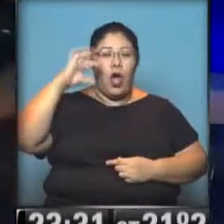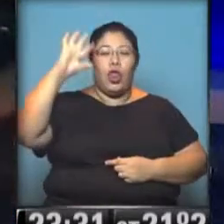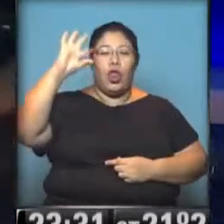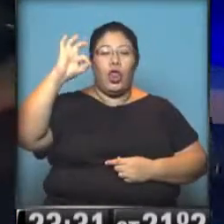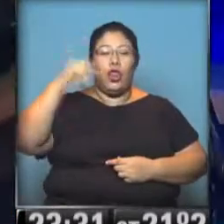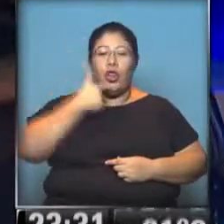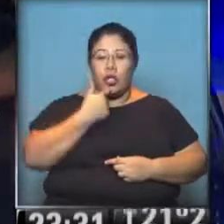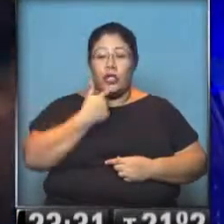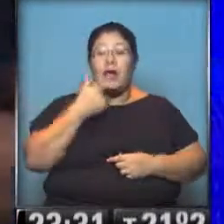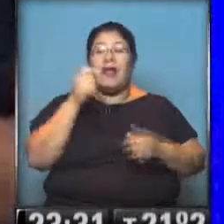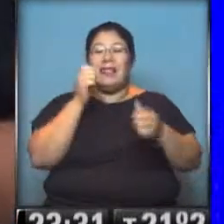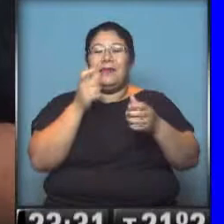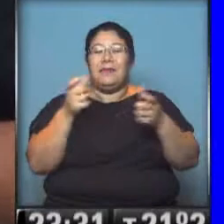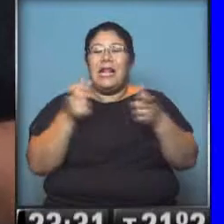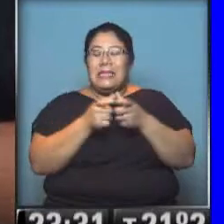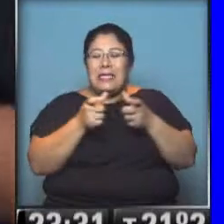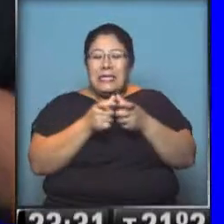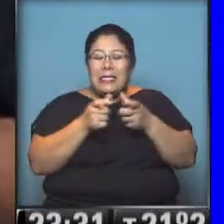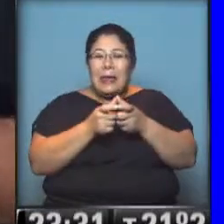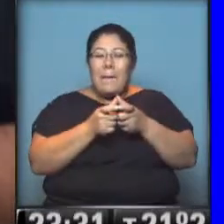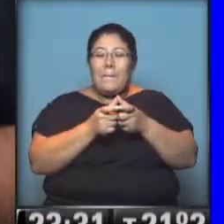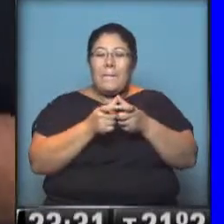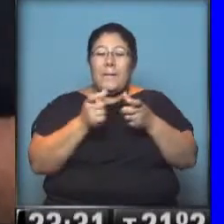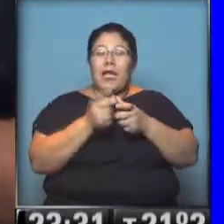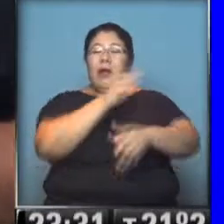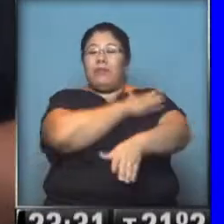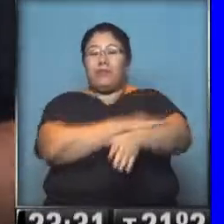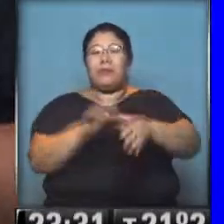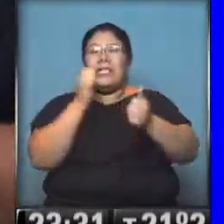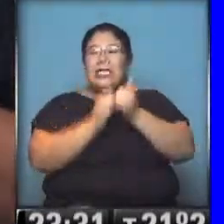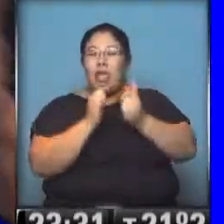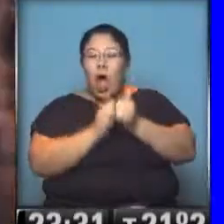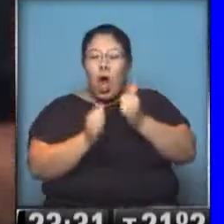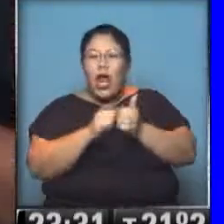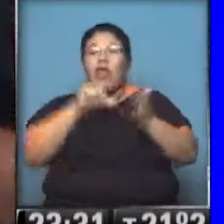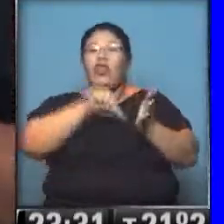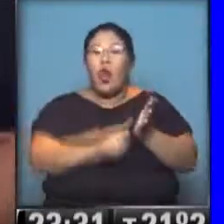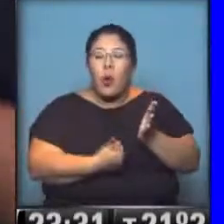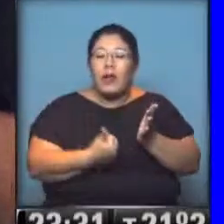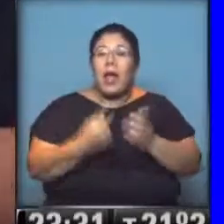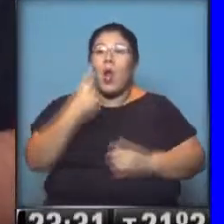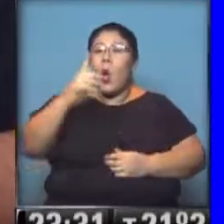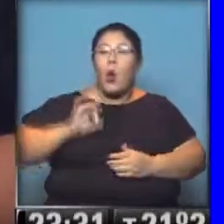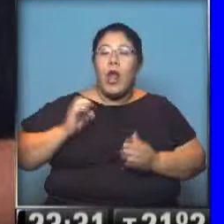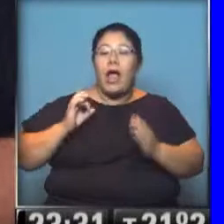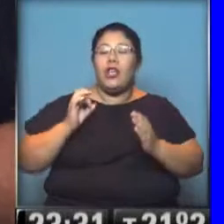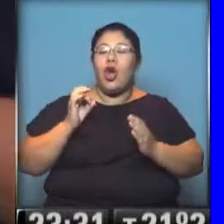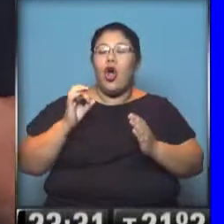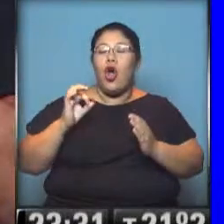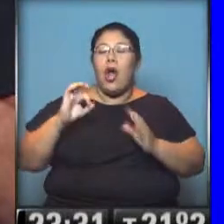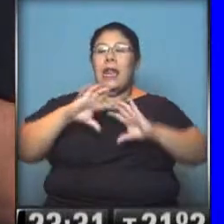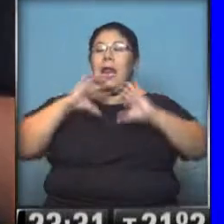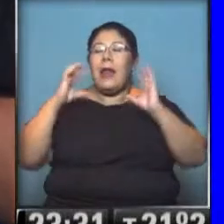se puede ver en este documental que ya viene girando por el país. Los directores eligieron durante un año que gire por el país hasta llegar a la capital federal.